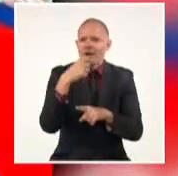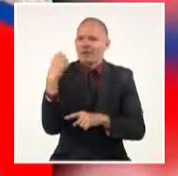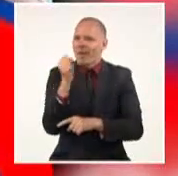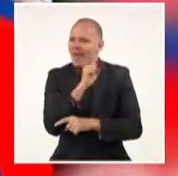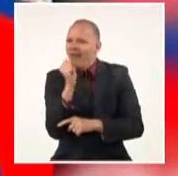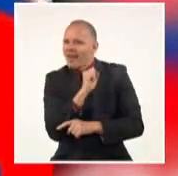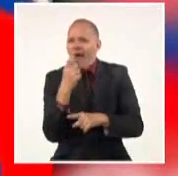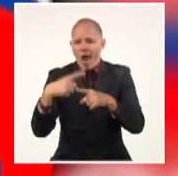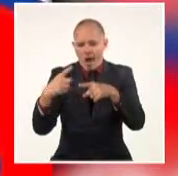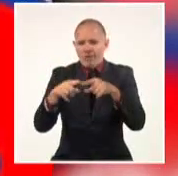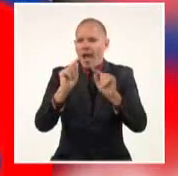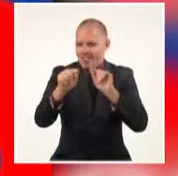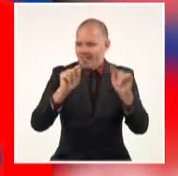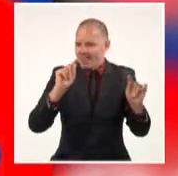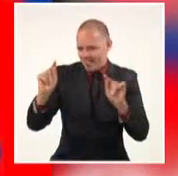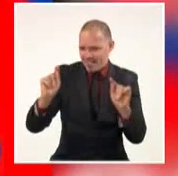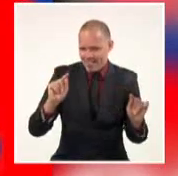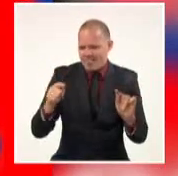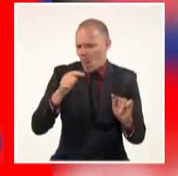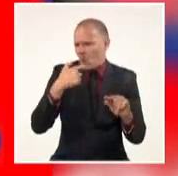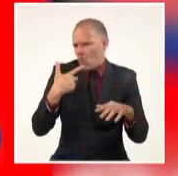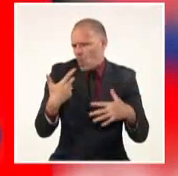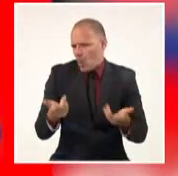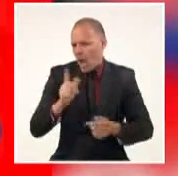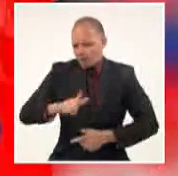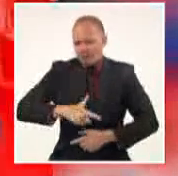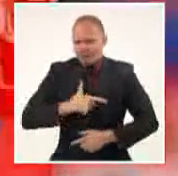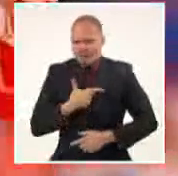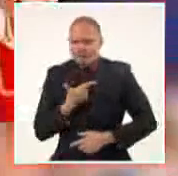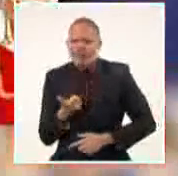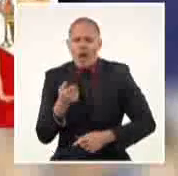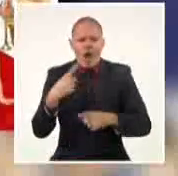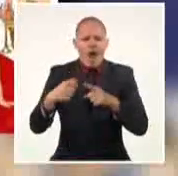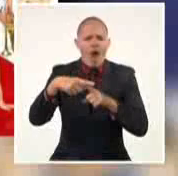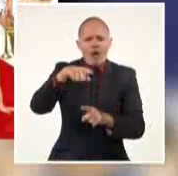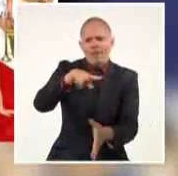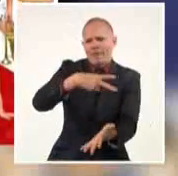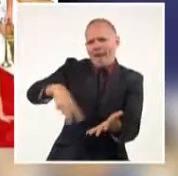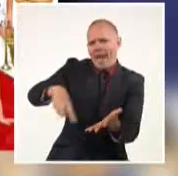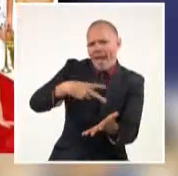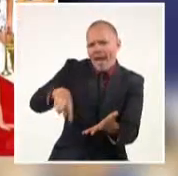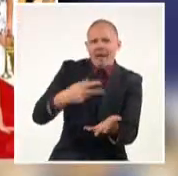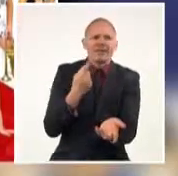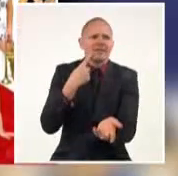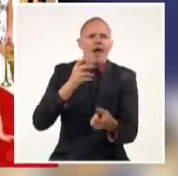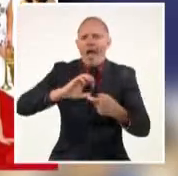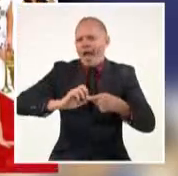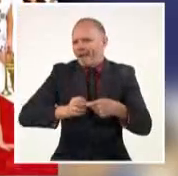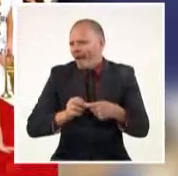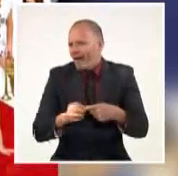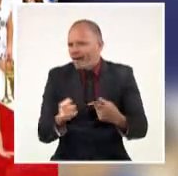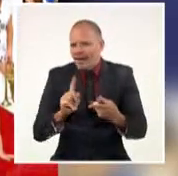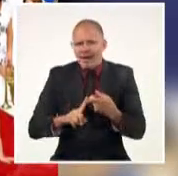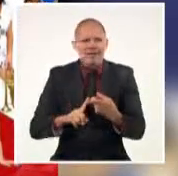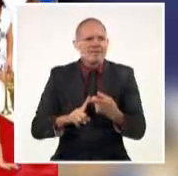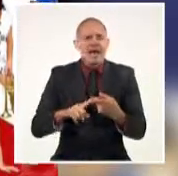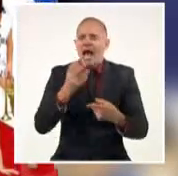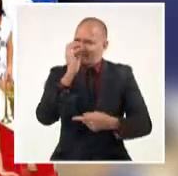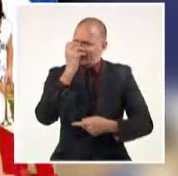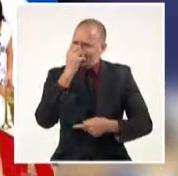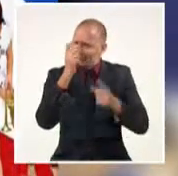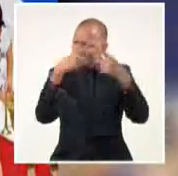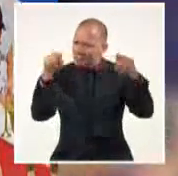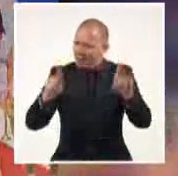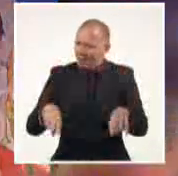presentaciones combinan las actuaciones además de agrupaciones danzarias, humoristas y variedades circenses. Según